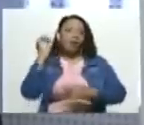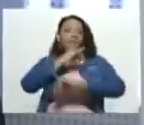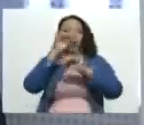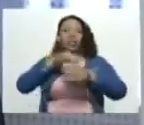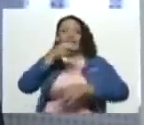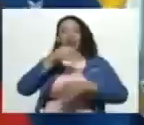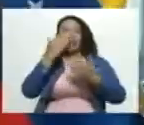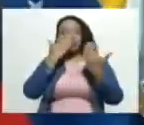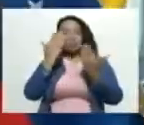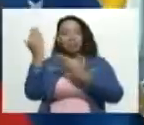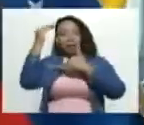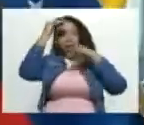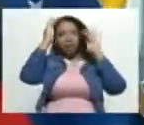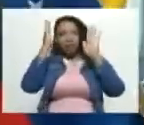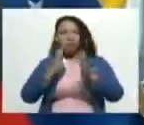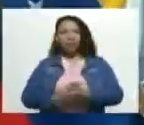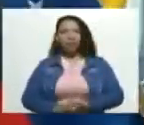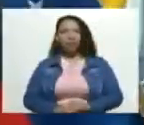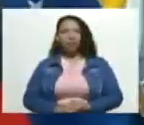lo escuchamos.